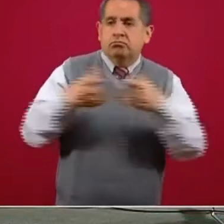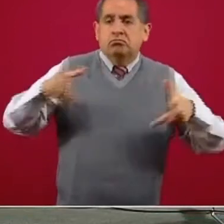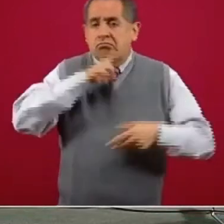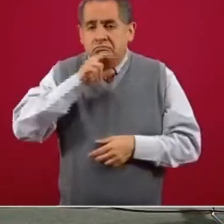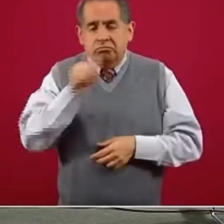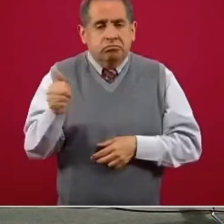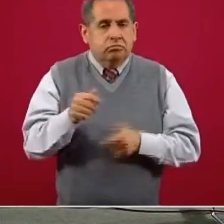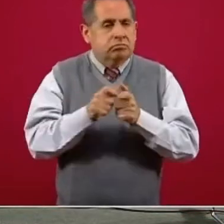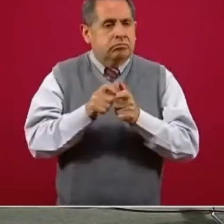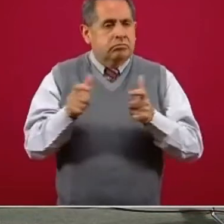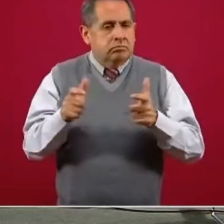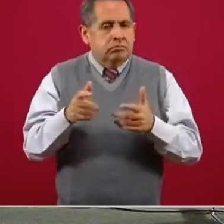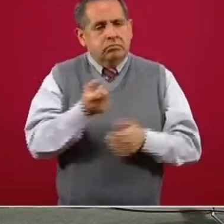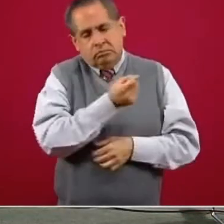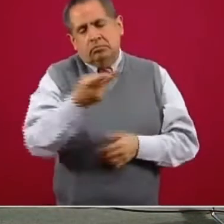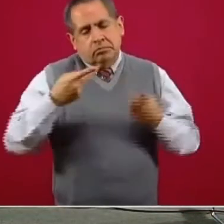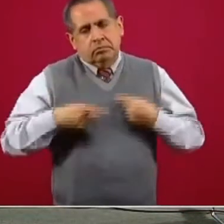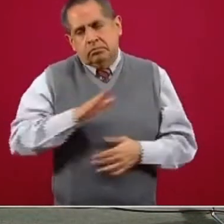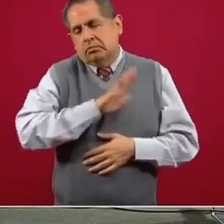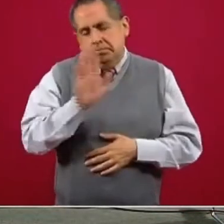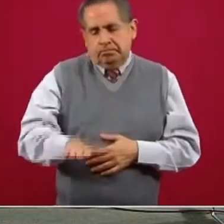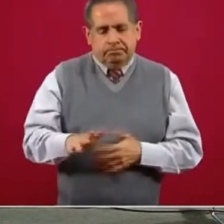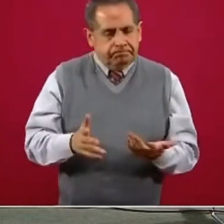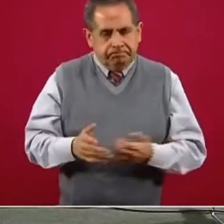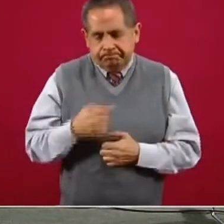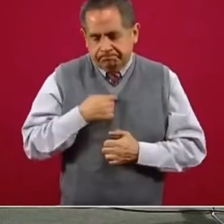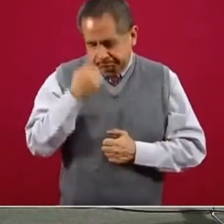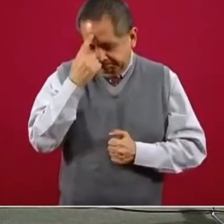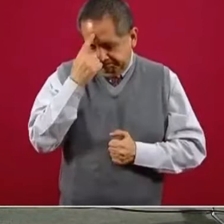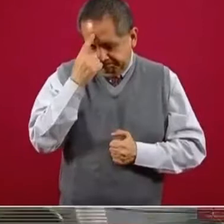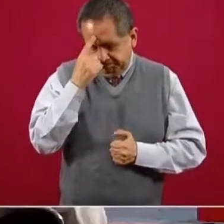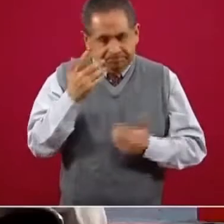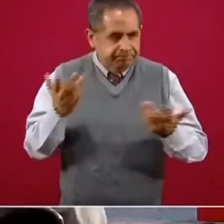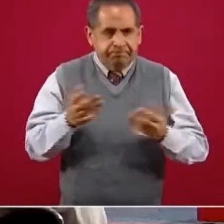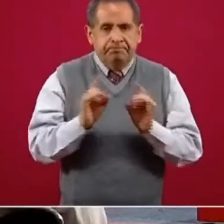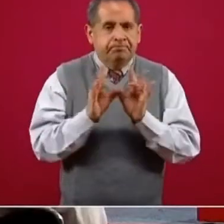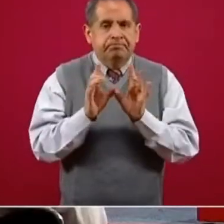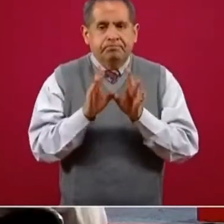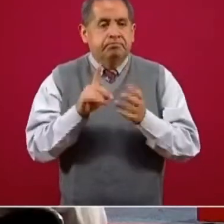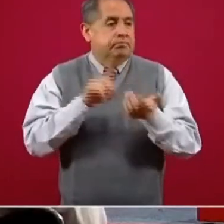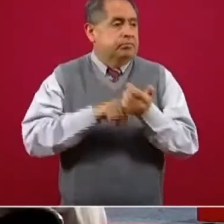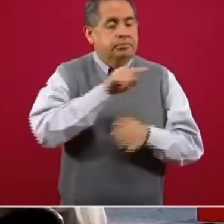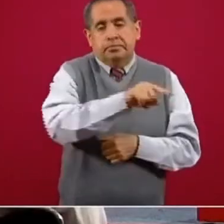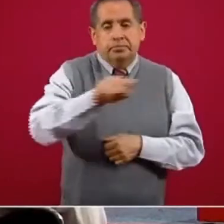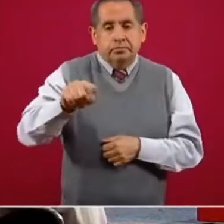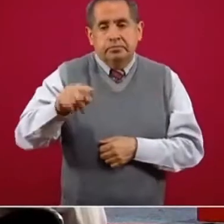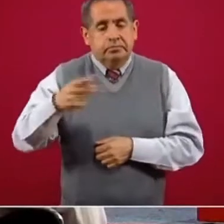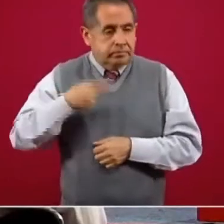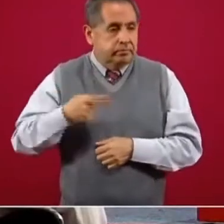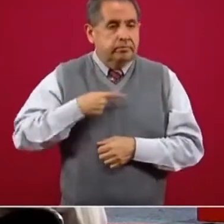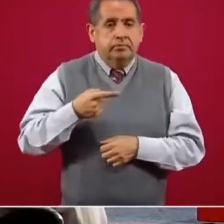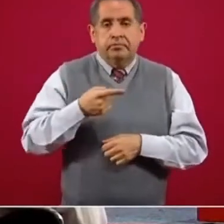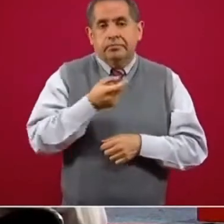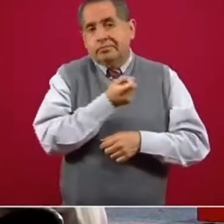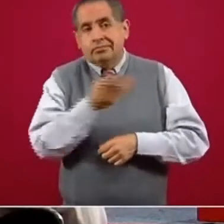un desenlace fatal. Eso siempre tenemos que tener la conciencia de que cualquier planteamiento de la